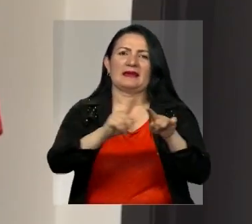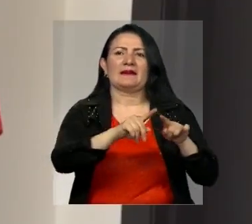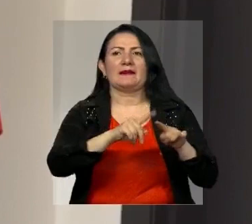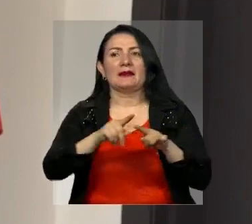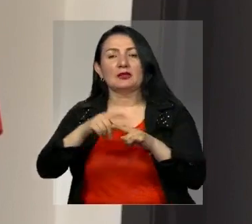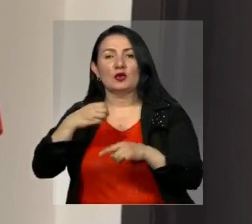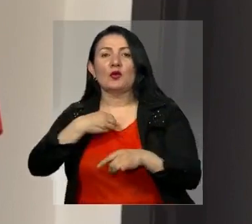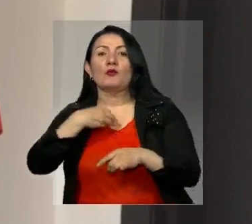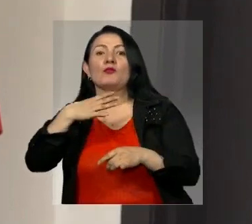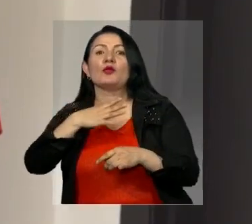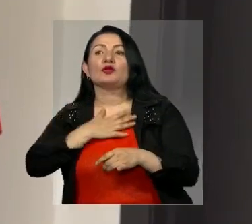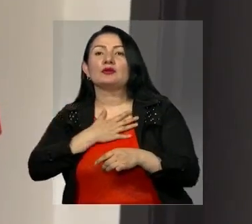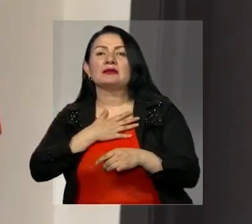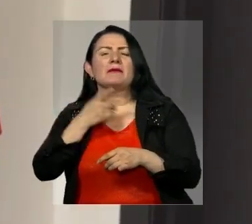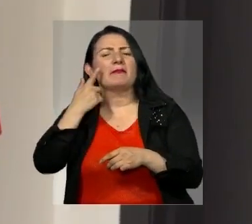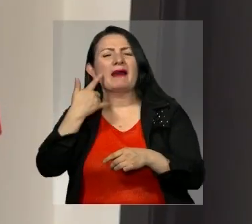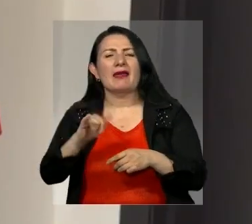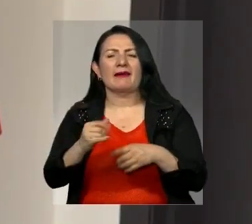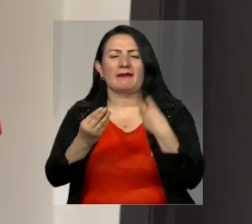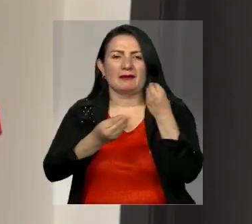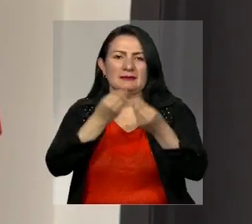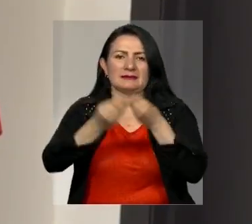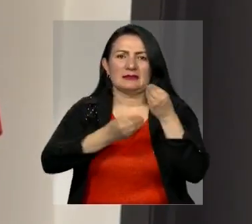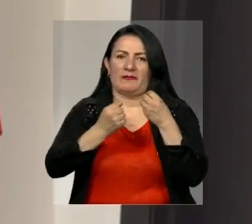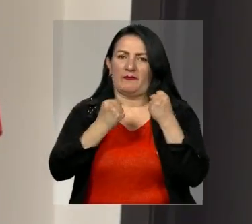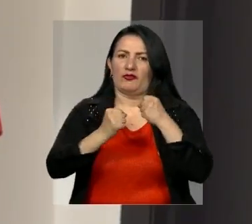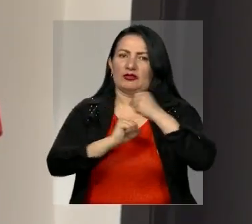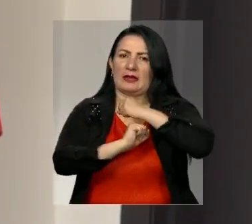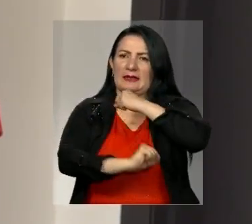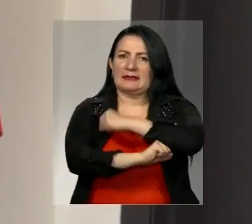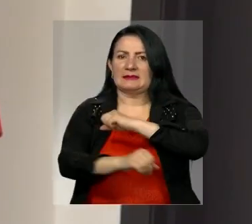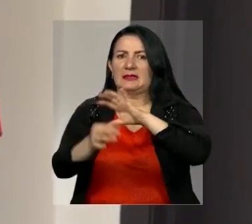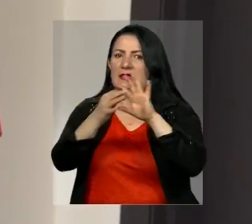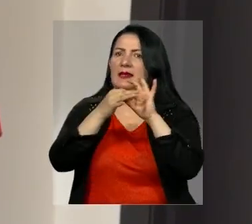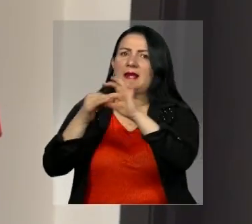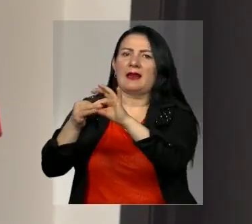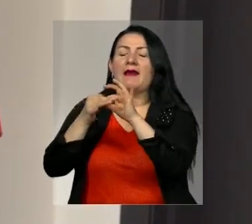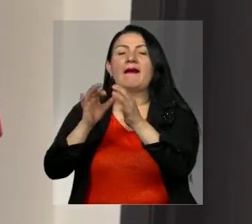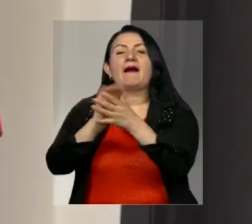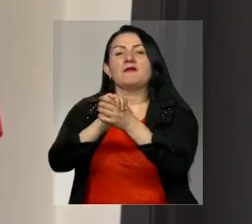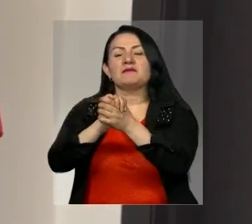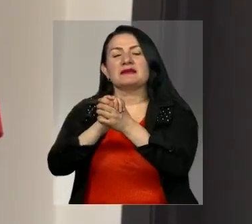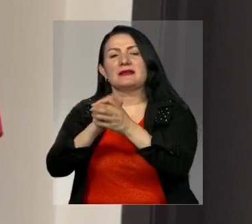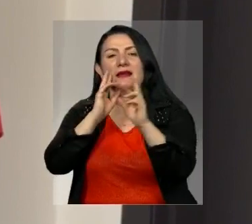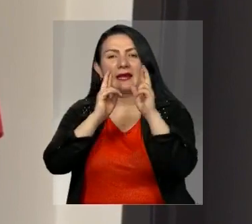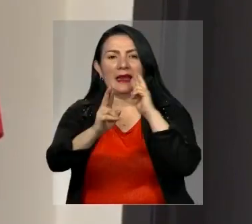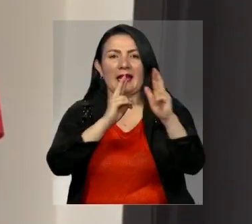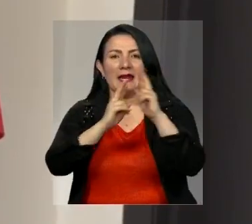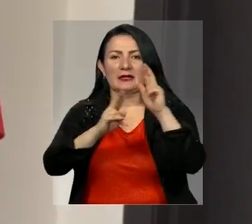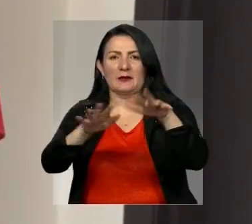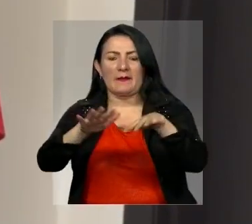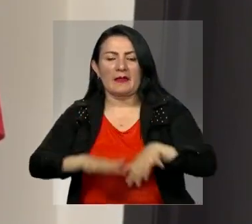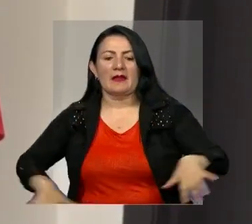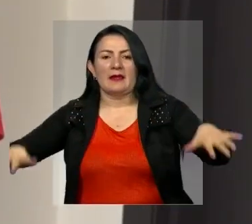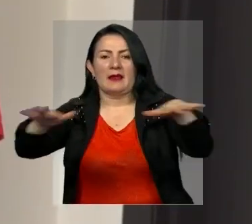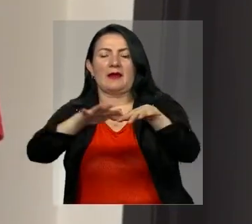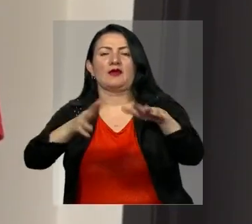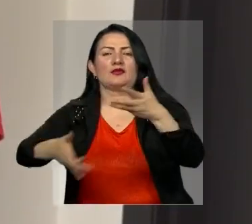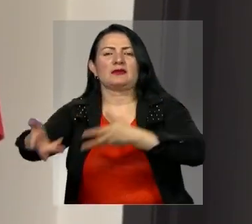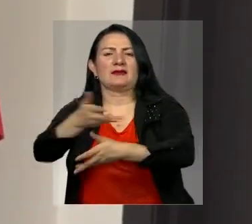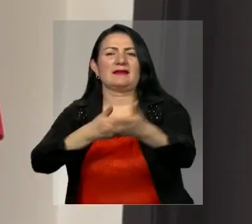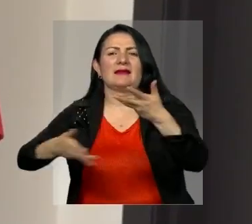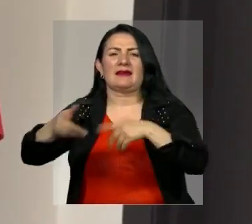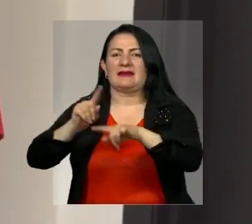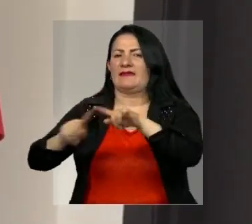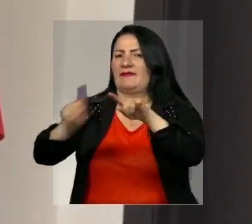será una oportunidad también utilizada para fortalecer los lazos de amistad y el relacionamiento en este espacio multilateral con